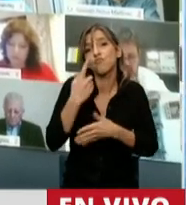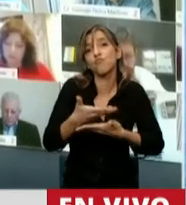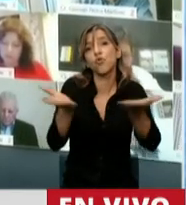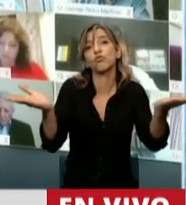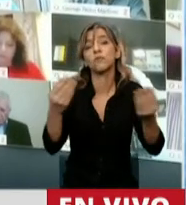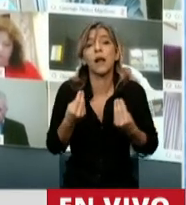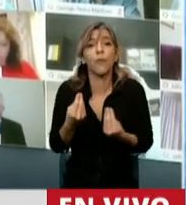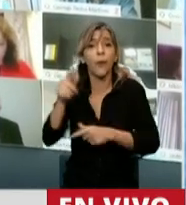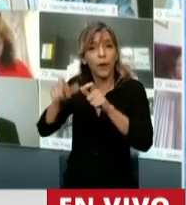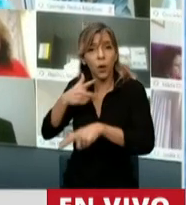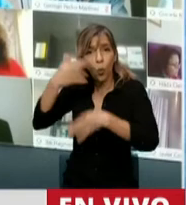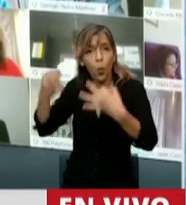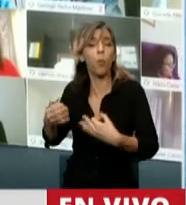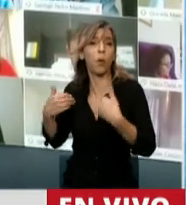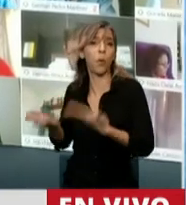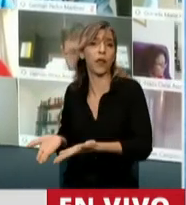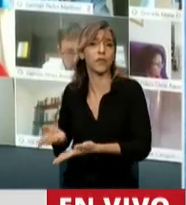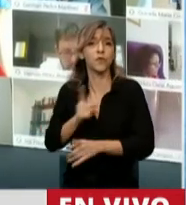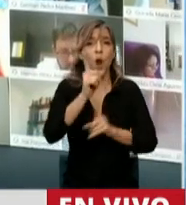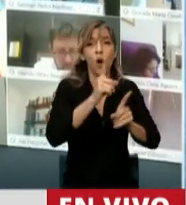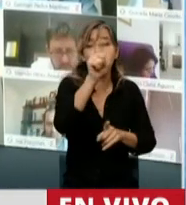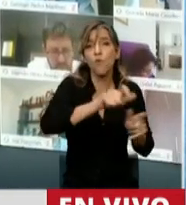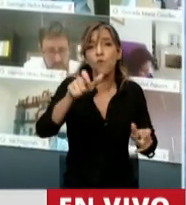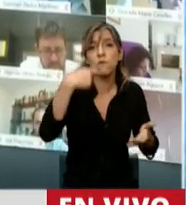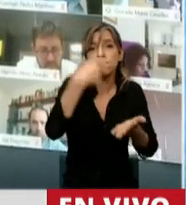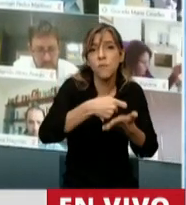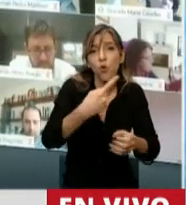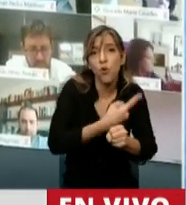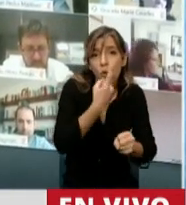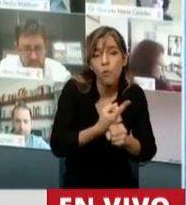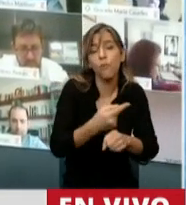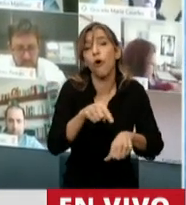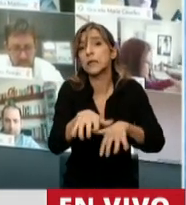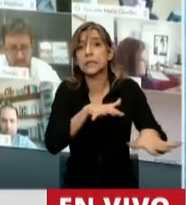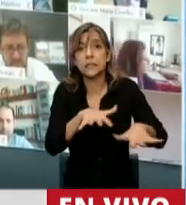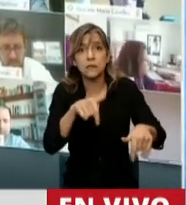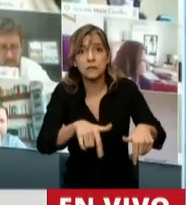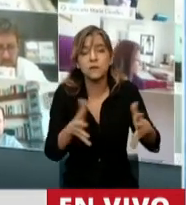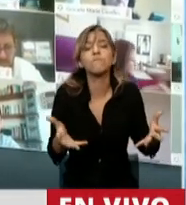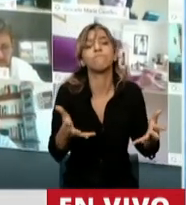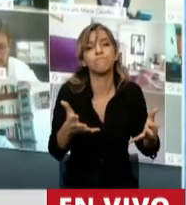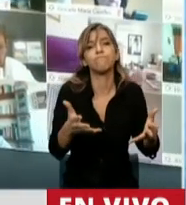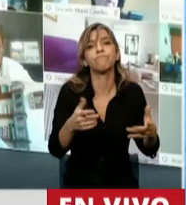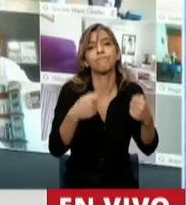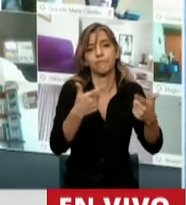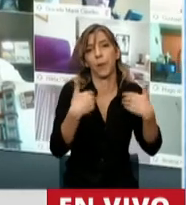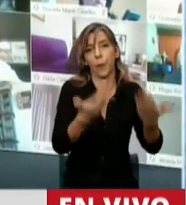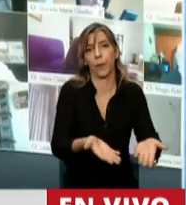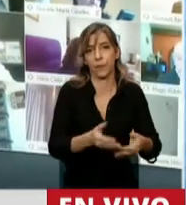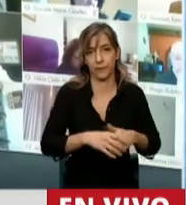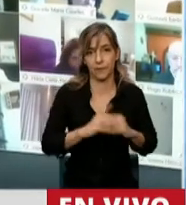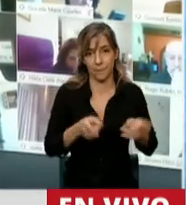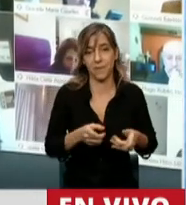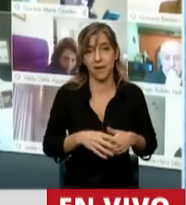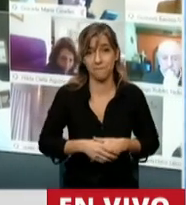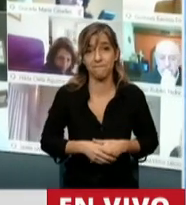pago para aquellos que no puedan pagar, aquellos productos de la situación económica que están con dificultades. pero también damos un mensaje